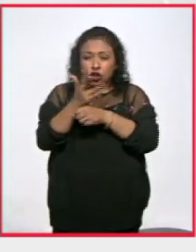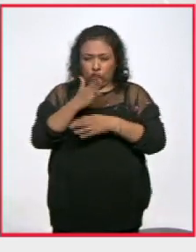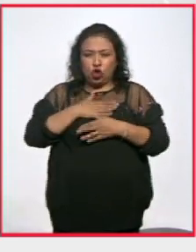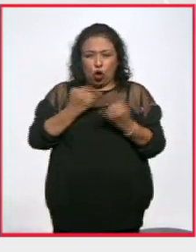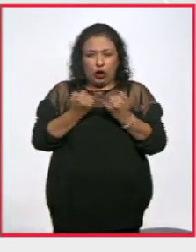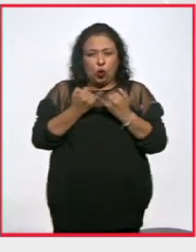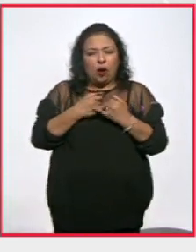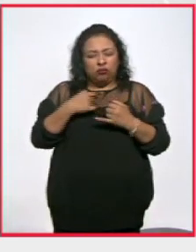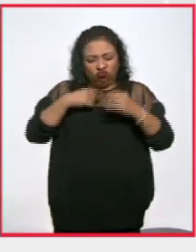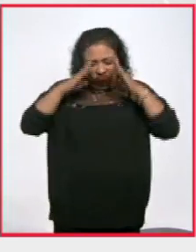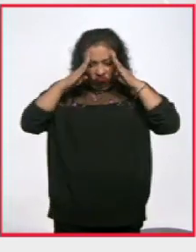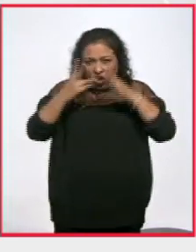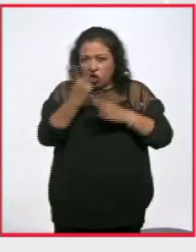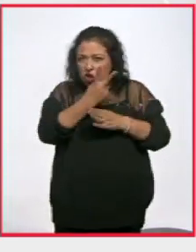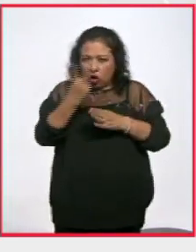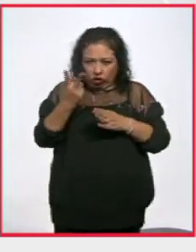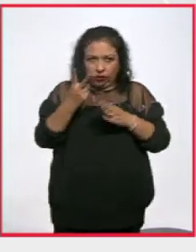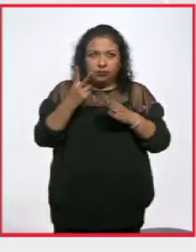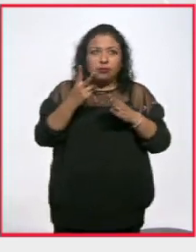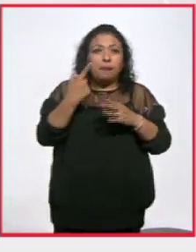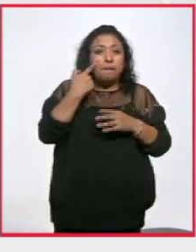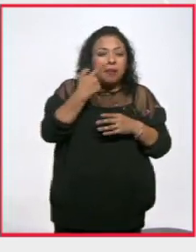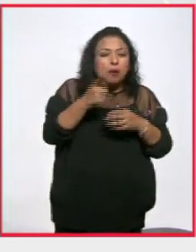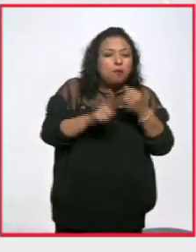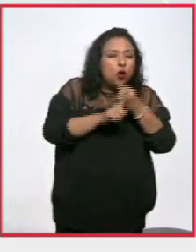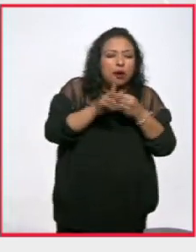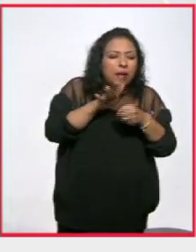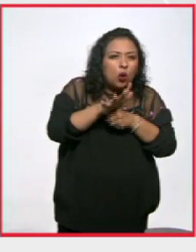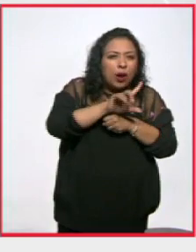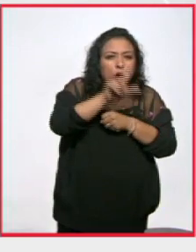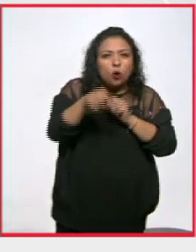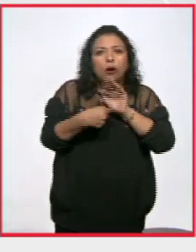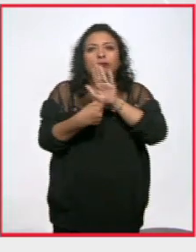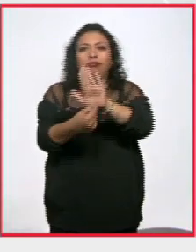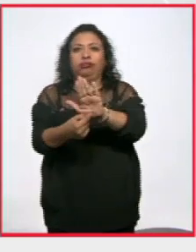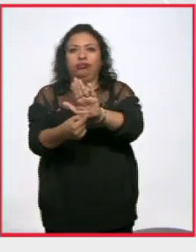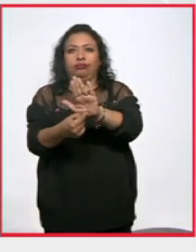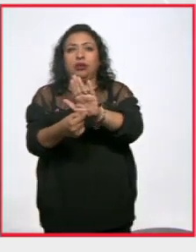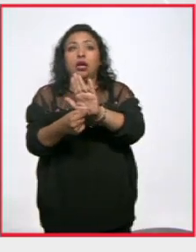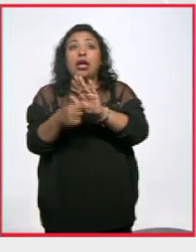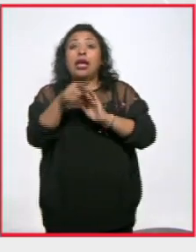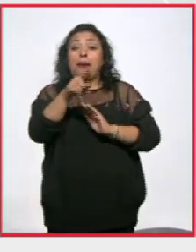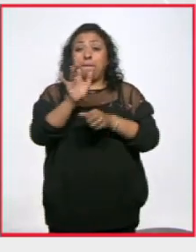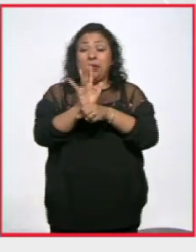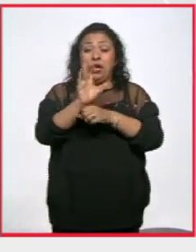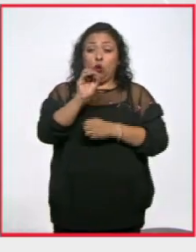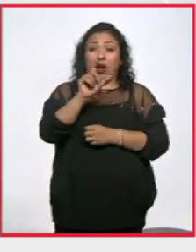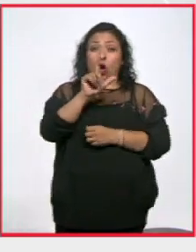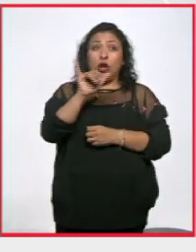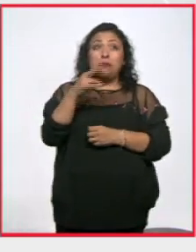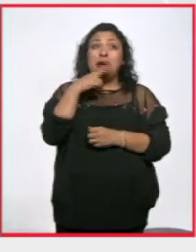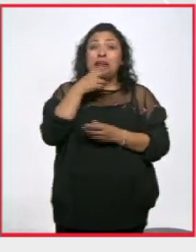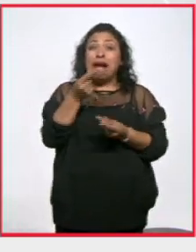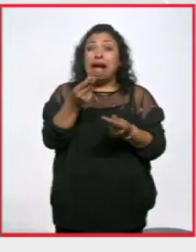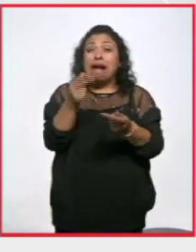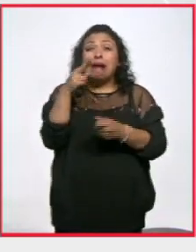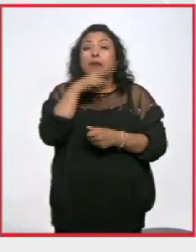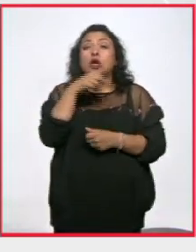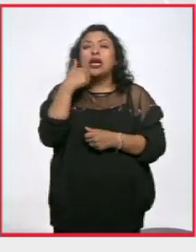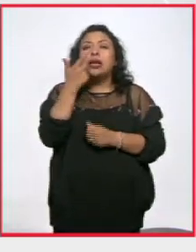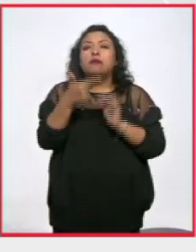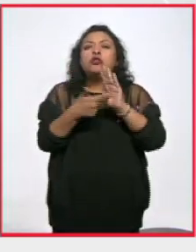también me he concentrado en otros momentos en ver cuál es el problema y en mostrarlo pero con Olimpia el salir rápido es que queríamos